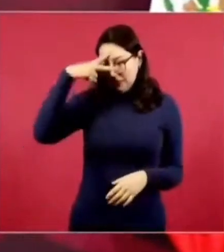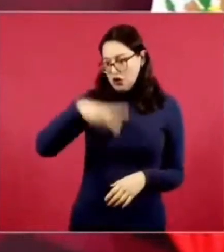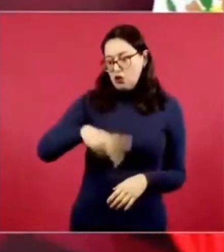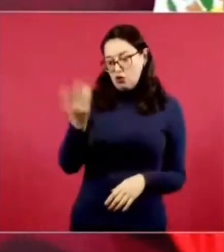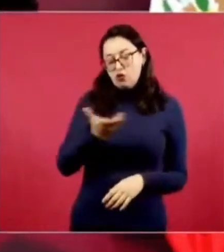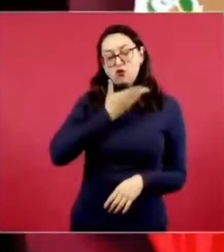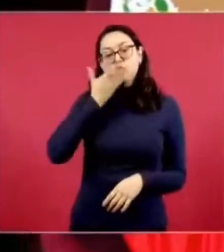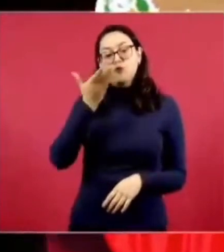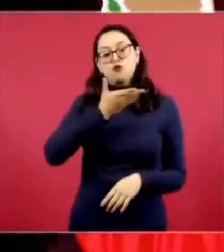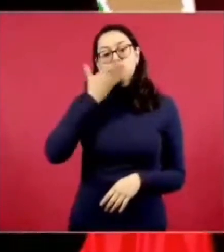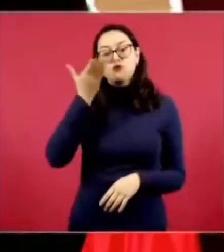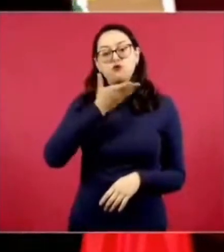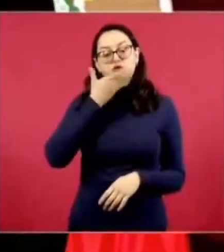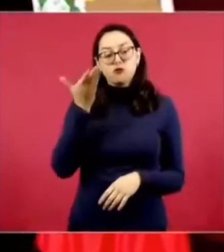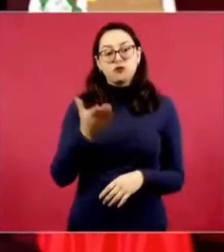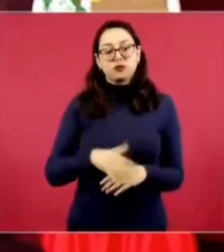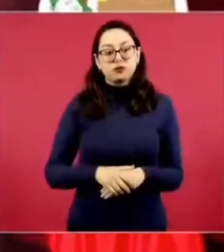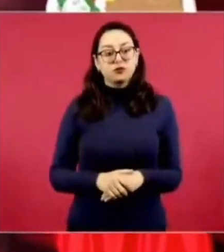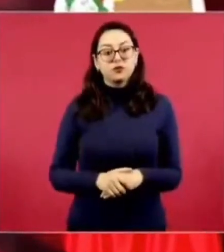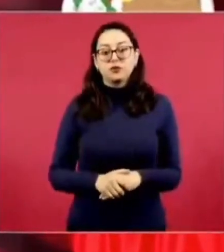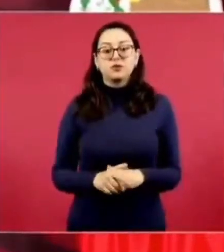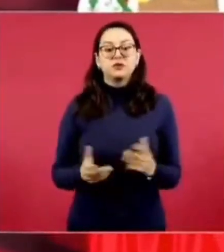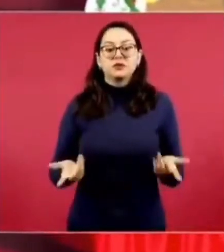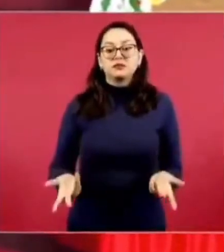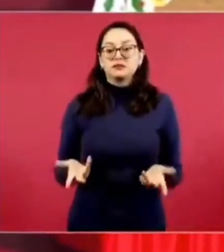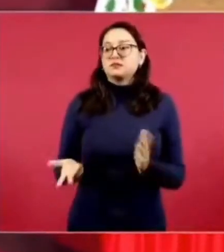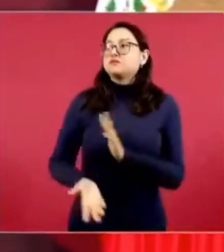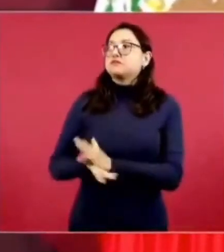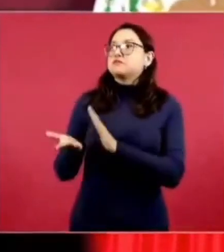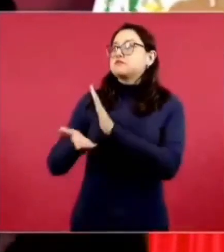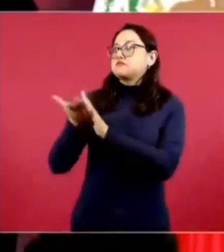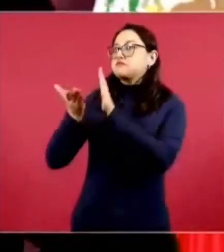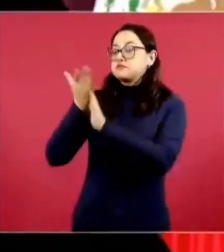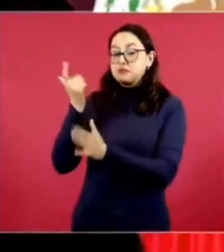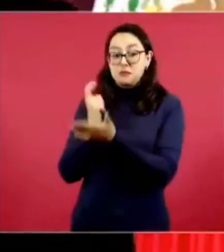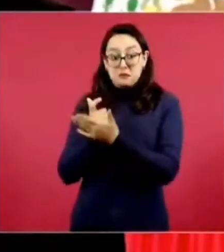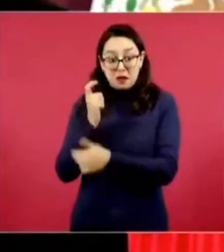tienen la posibilidad de pagar a un arquitecto o un ingeniero